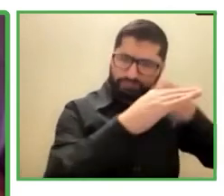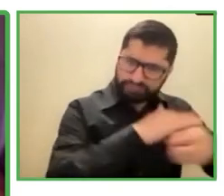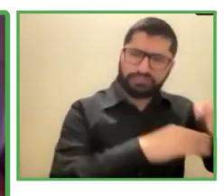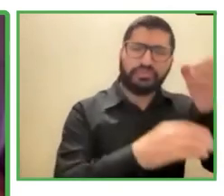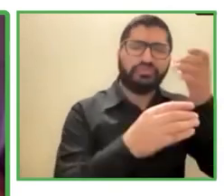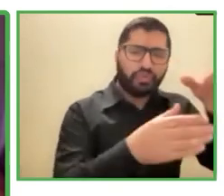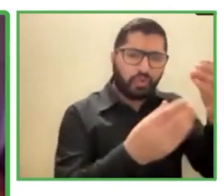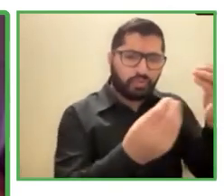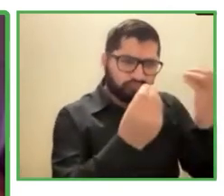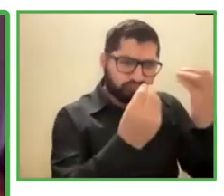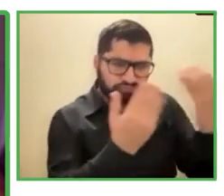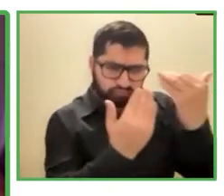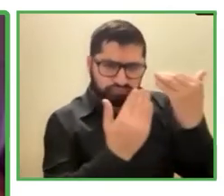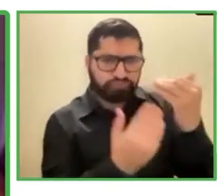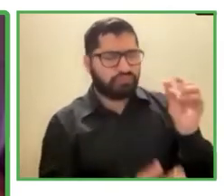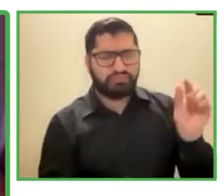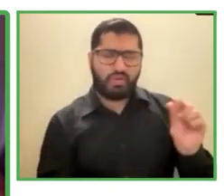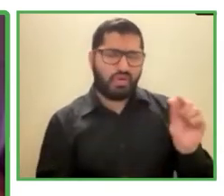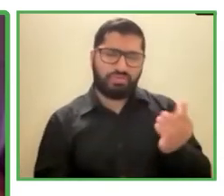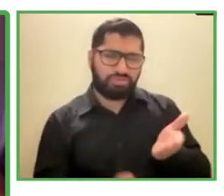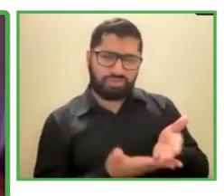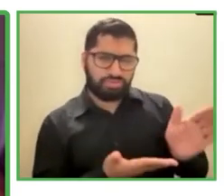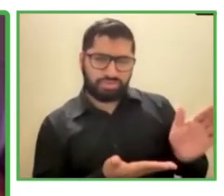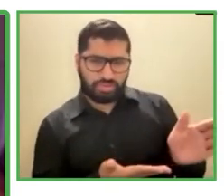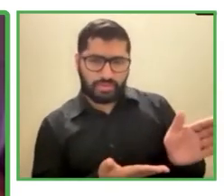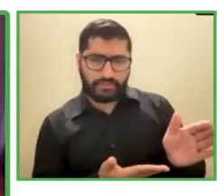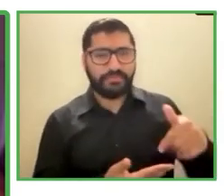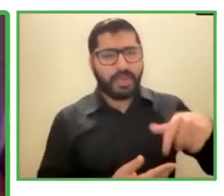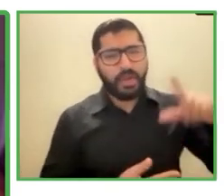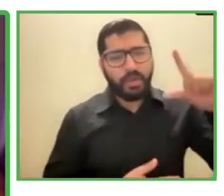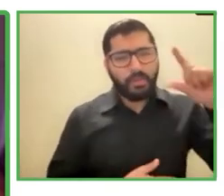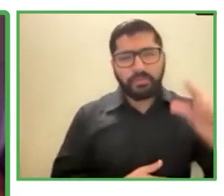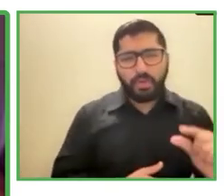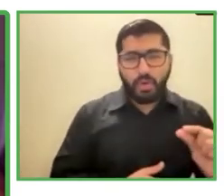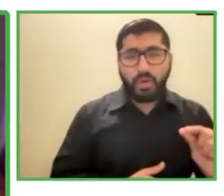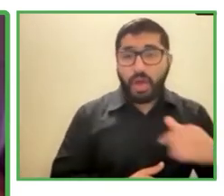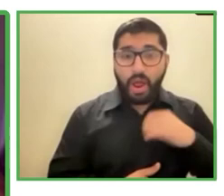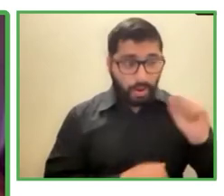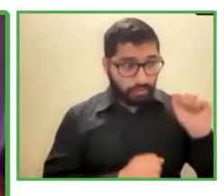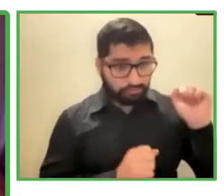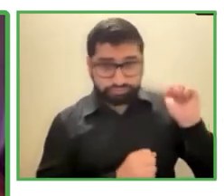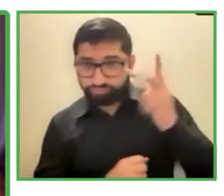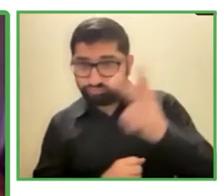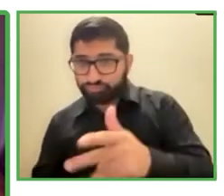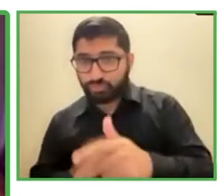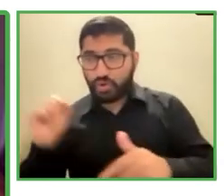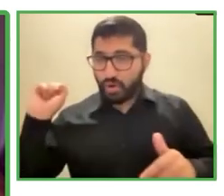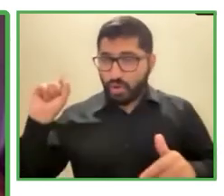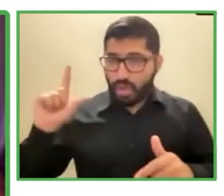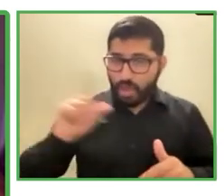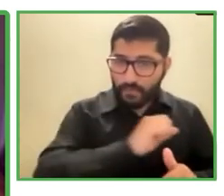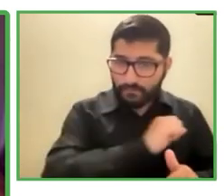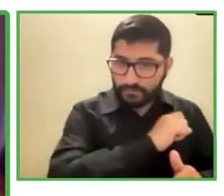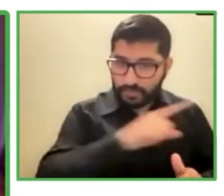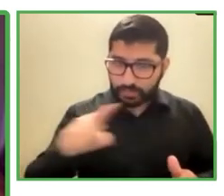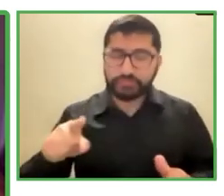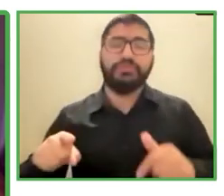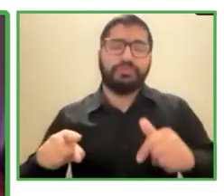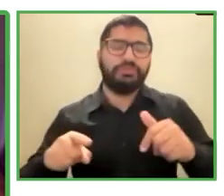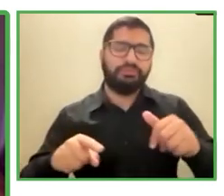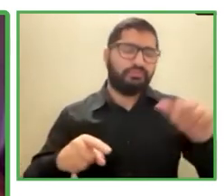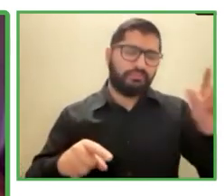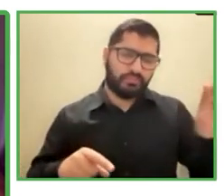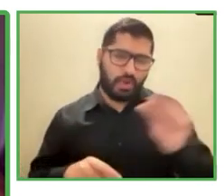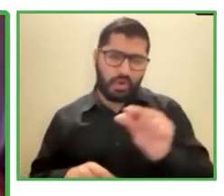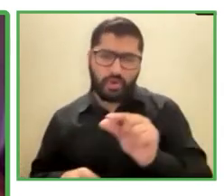cada día vamos mejorando y eso es una gran cosa pero sigue siendo muy baja la verdad que ni siquiera manejo mucho las cifras